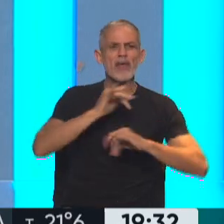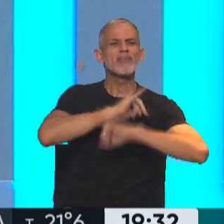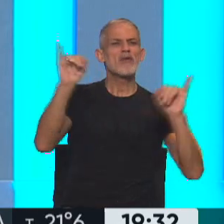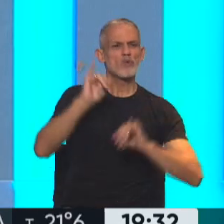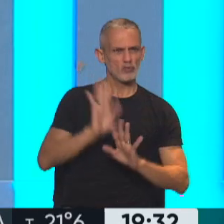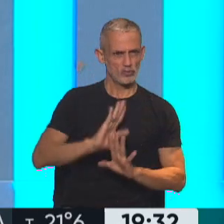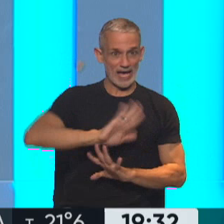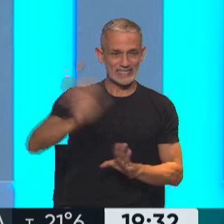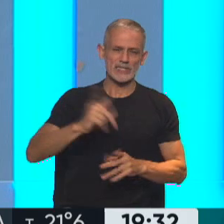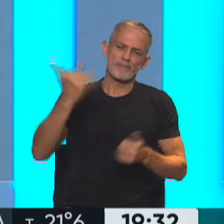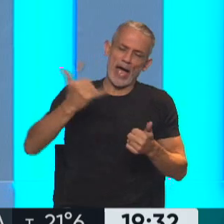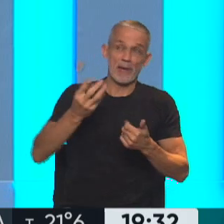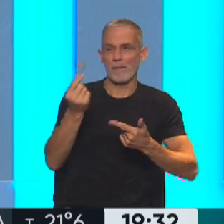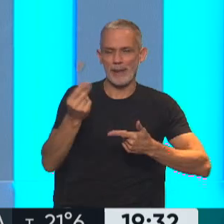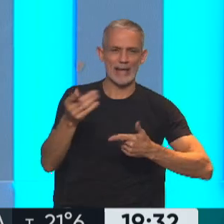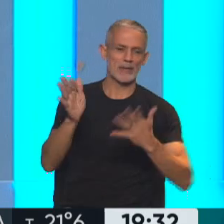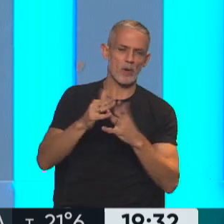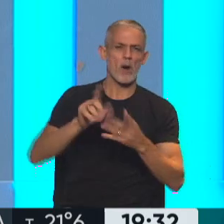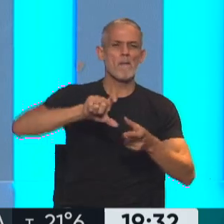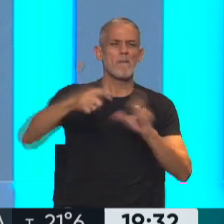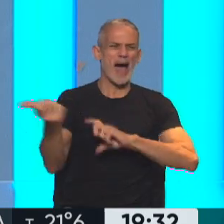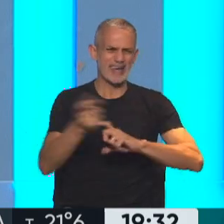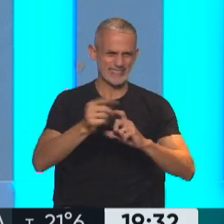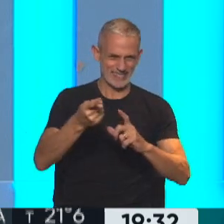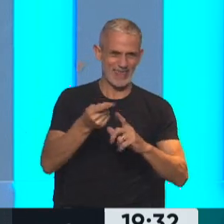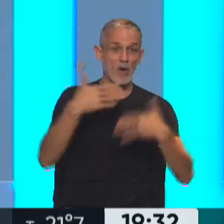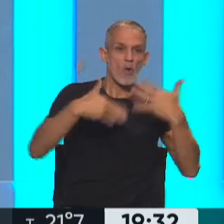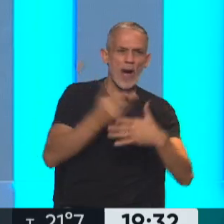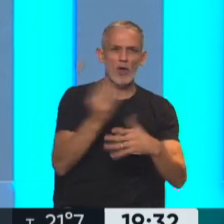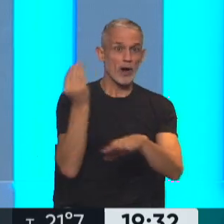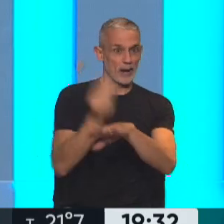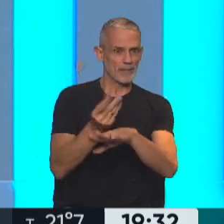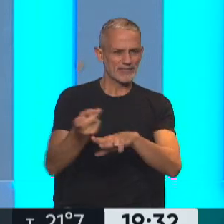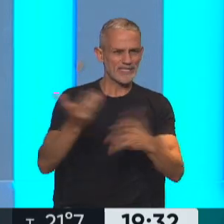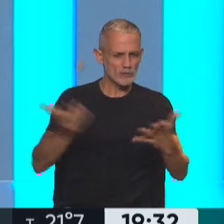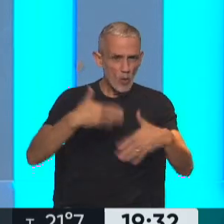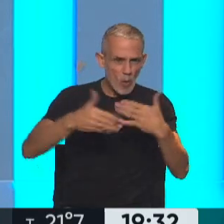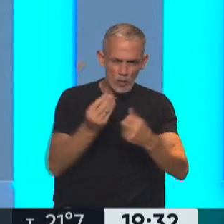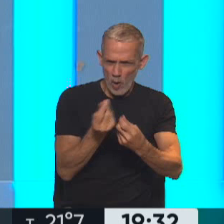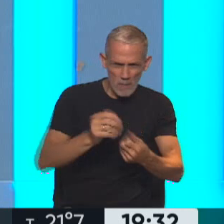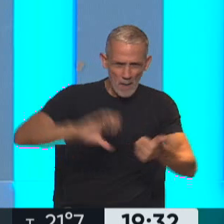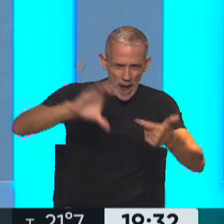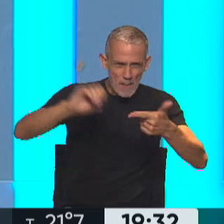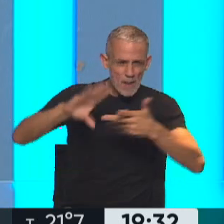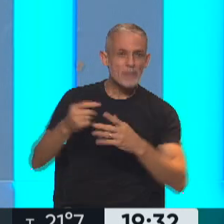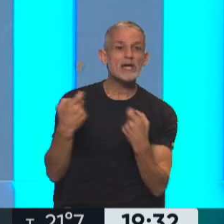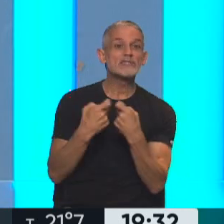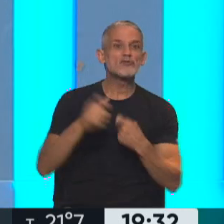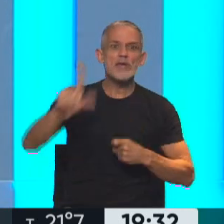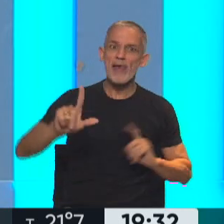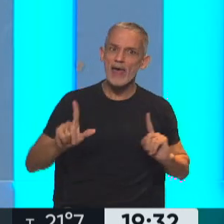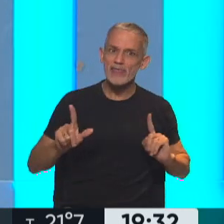que tenía dinero por pases de jugadores, por representación de jugadores, pero habló también de sociedades anónimas,